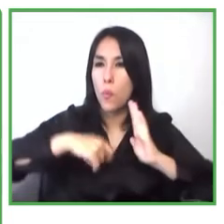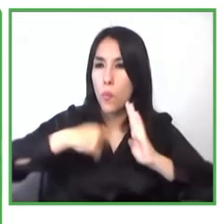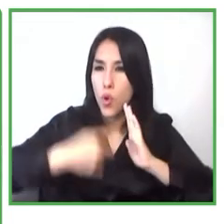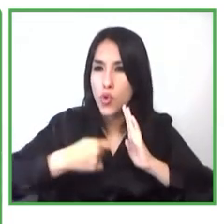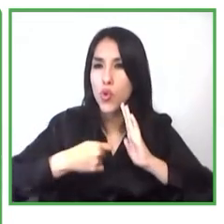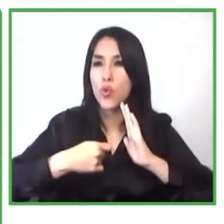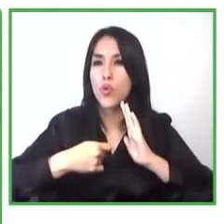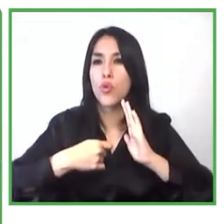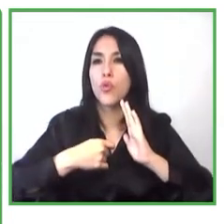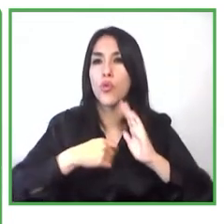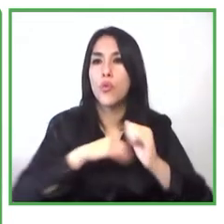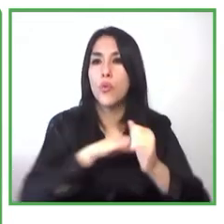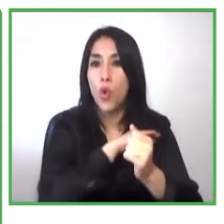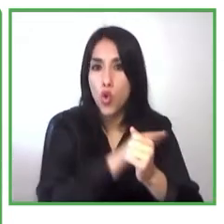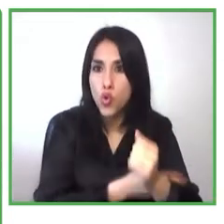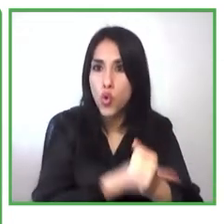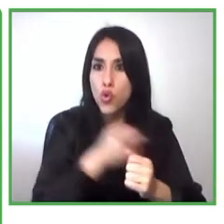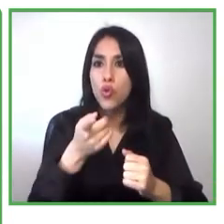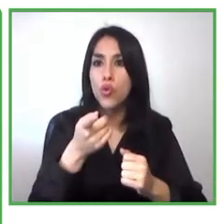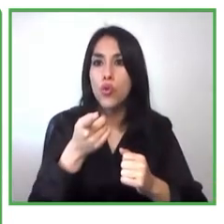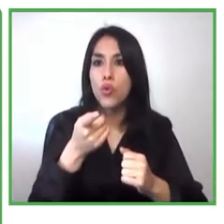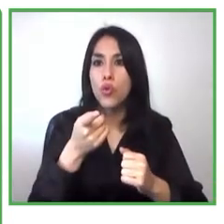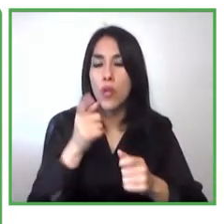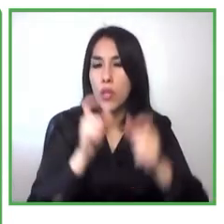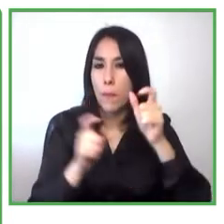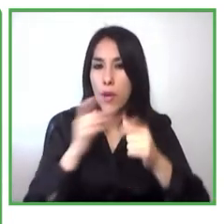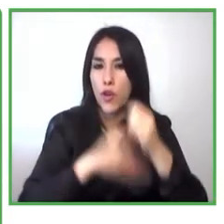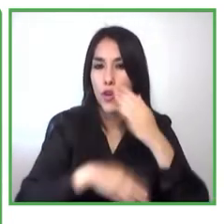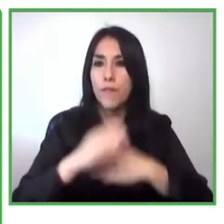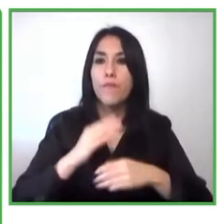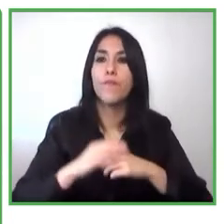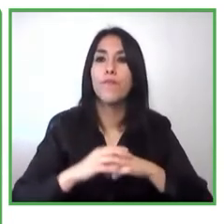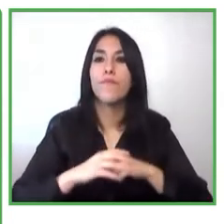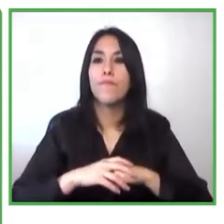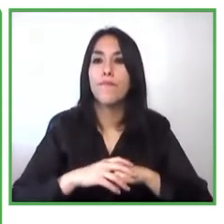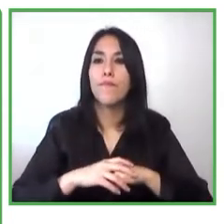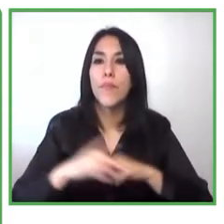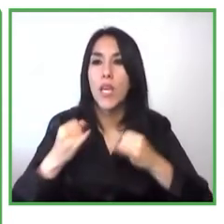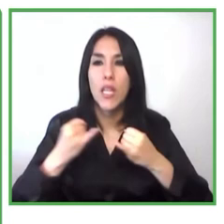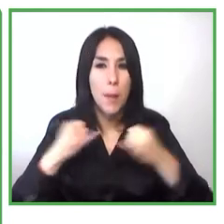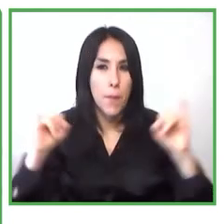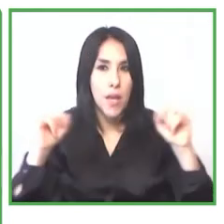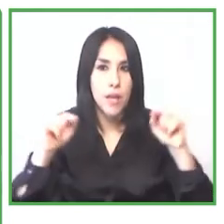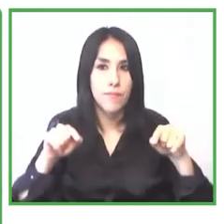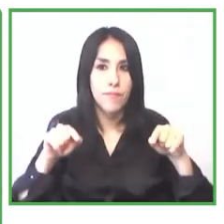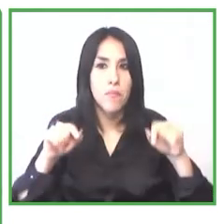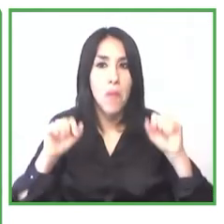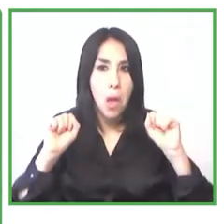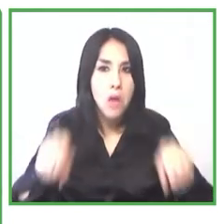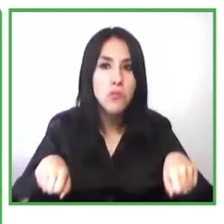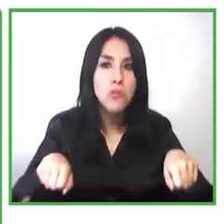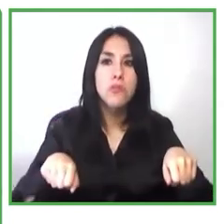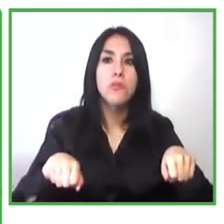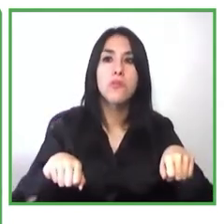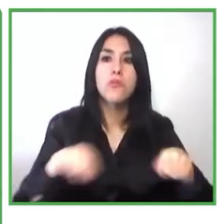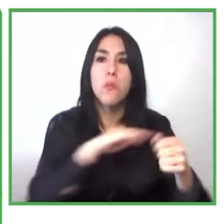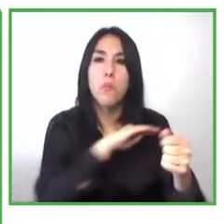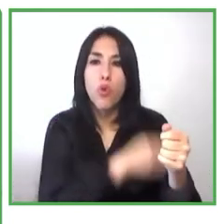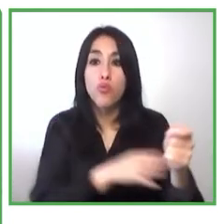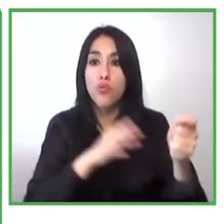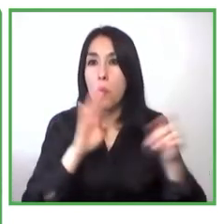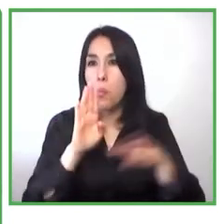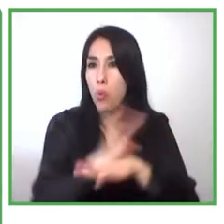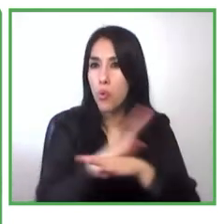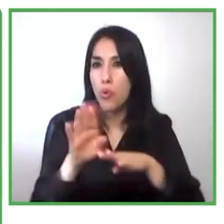personas en situación de discapacidad para que puedan emprender negocios que sean sostenibles en el tiempo y que les permitan tener un ingreso